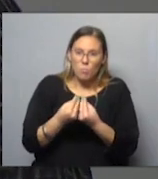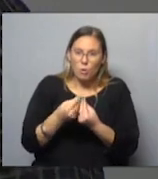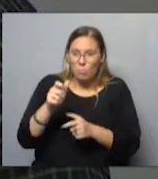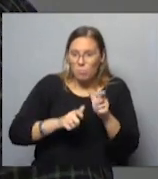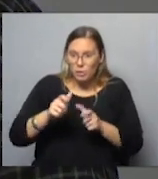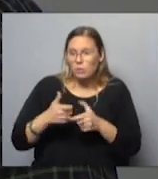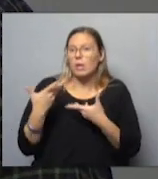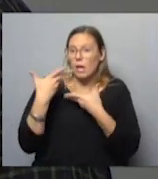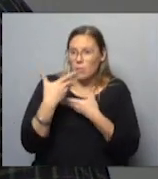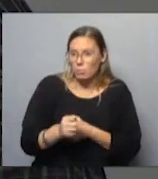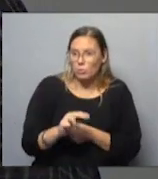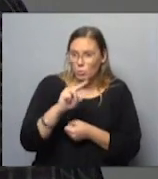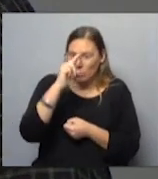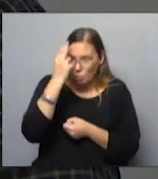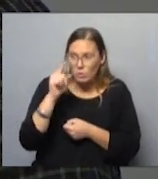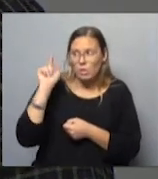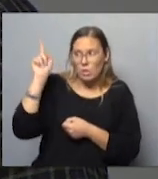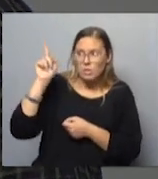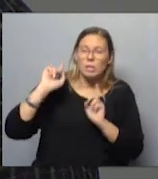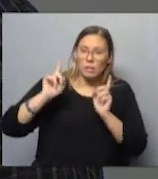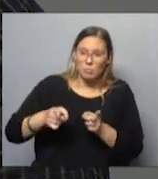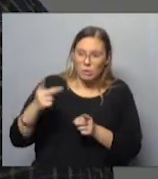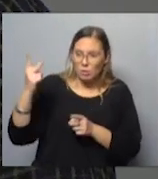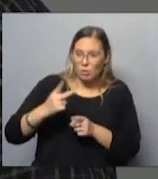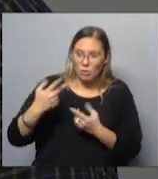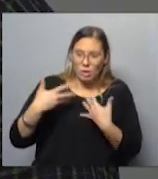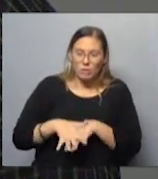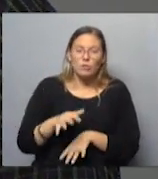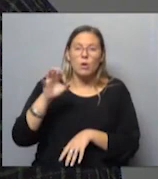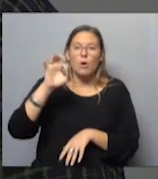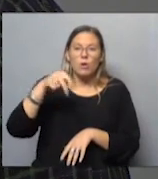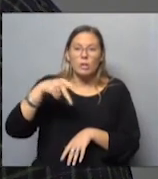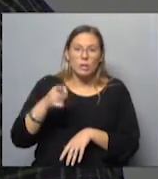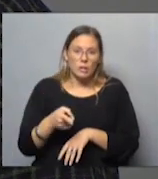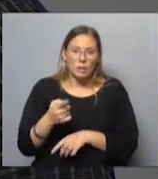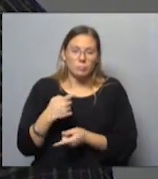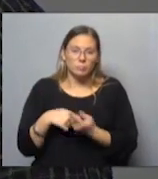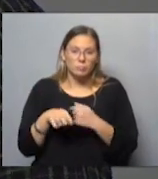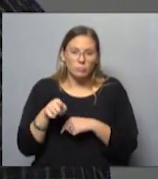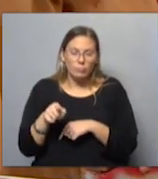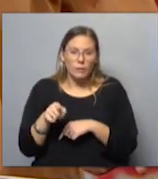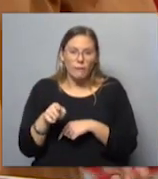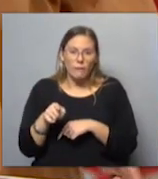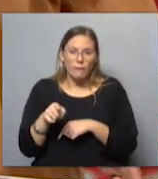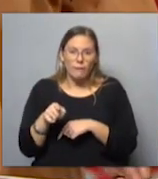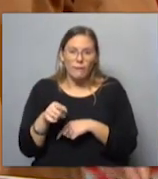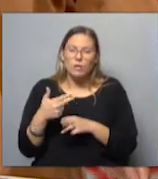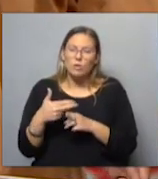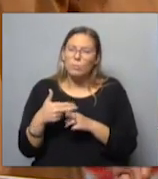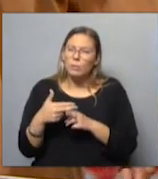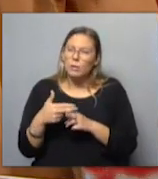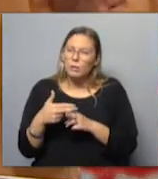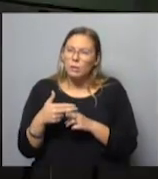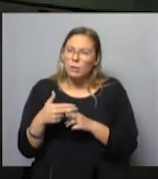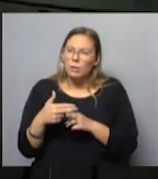gente que colabora, uruguayos y noruegos, que forman parte de la ONG, pero... ¿Y él, cómo es, digamos, el nombre? Y él permite